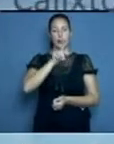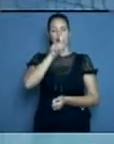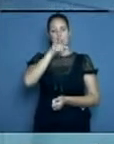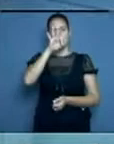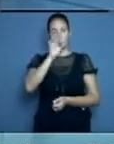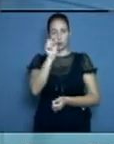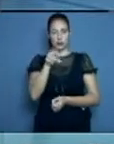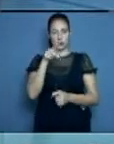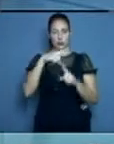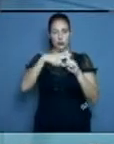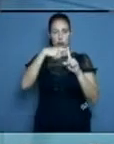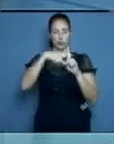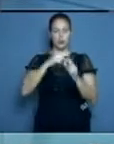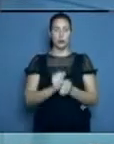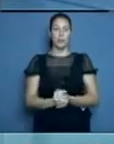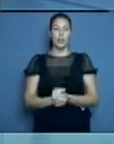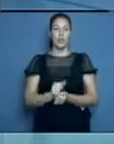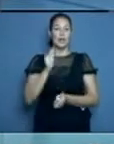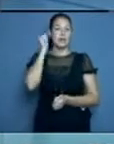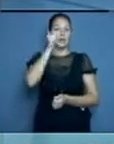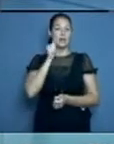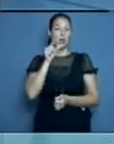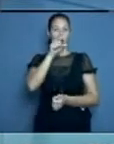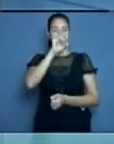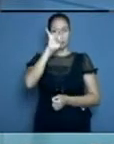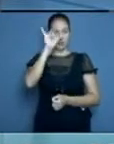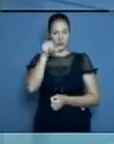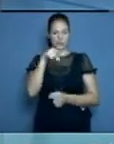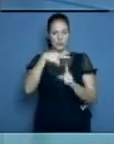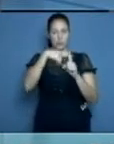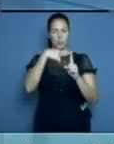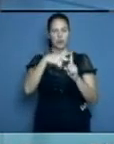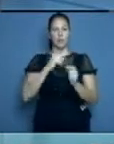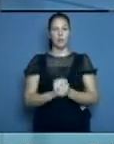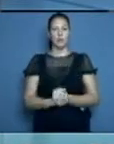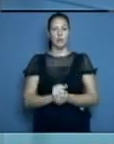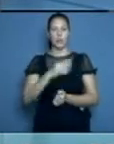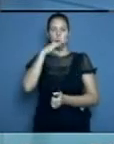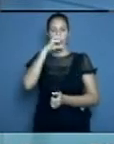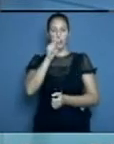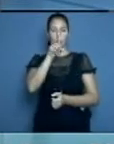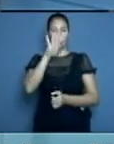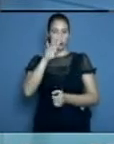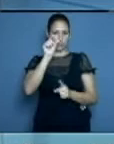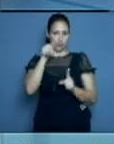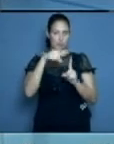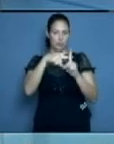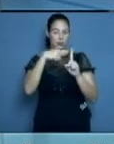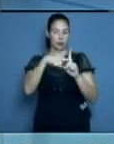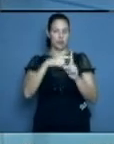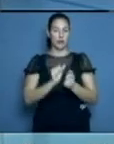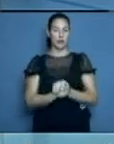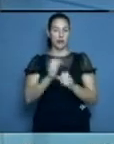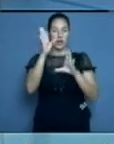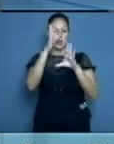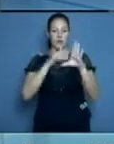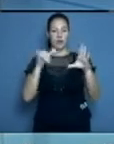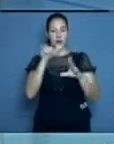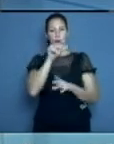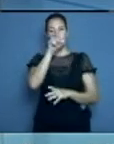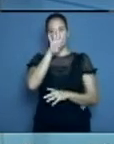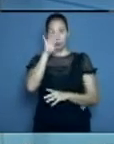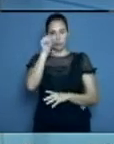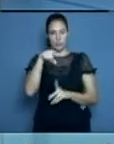18 positivos. Municipio de Sagua de Tánamo, 17. Municipio de Váguanos, 14, al igual que el municipio de Jibarra, la Villa Blanca.